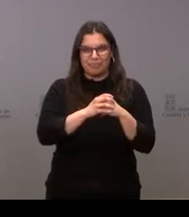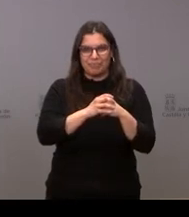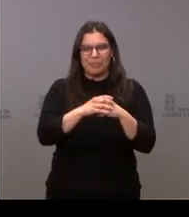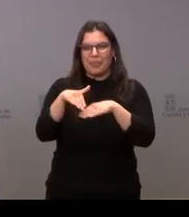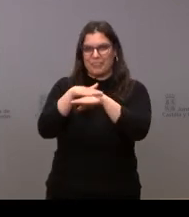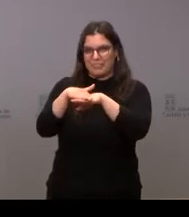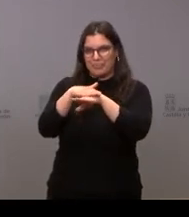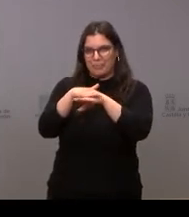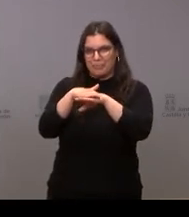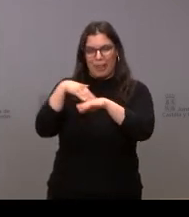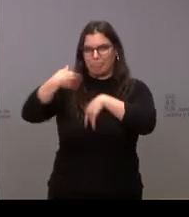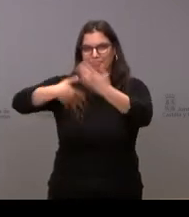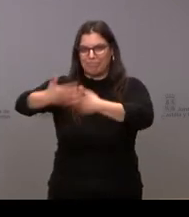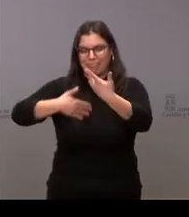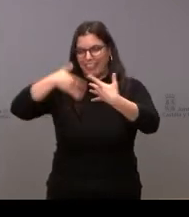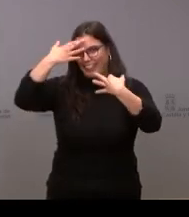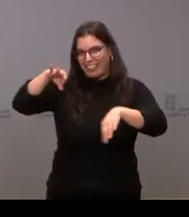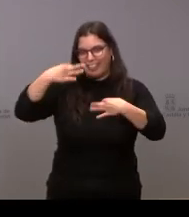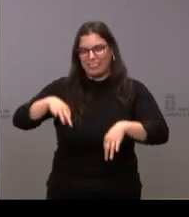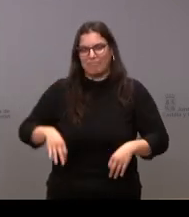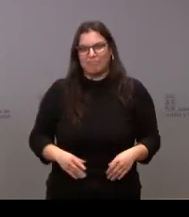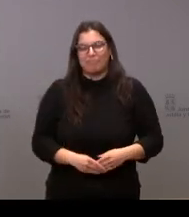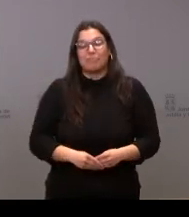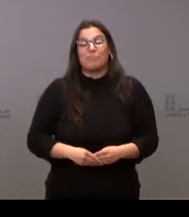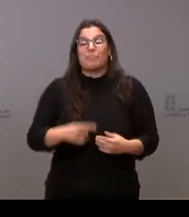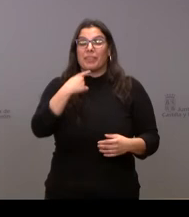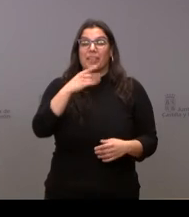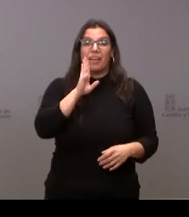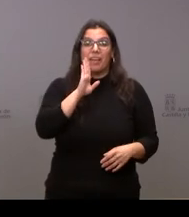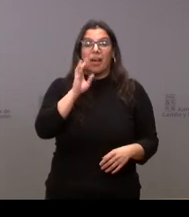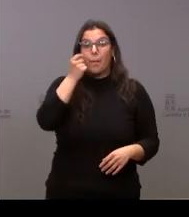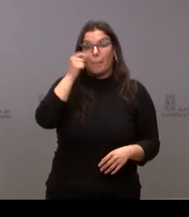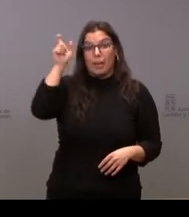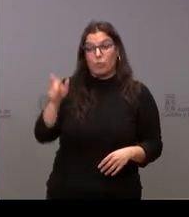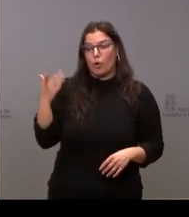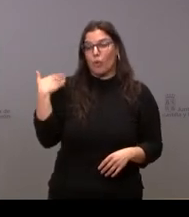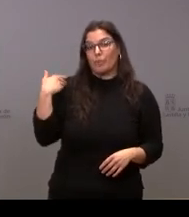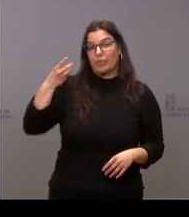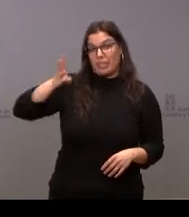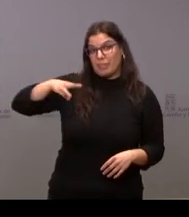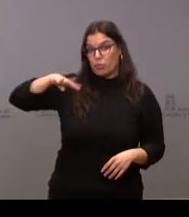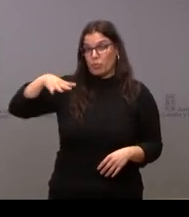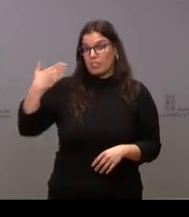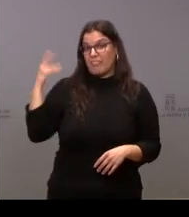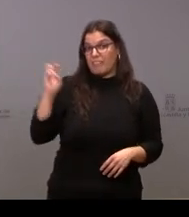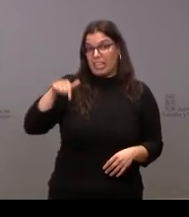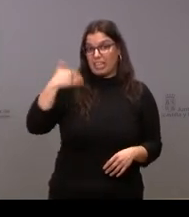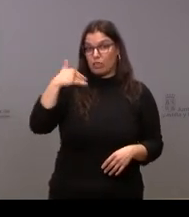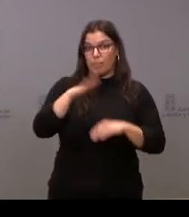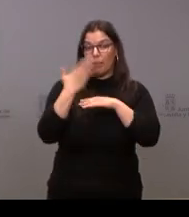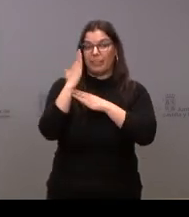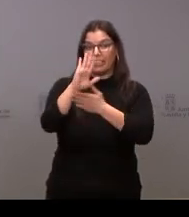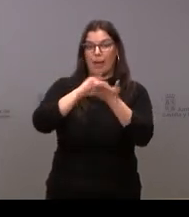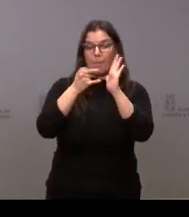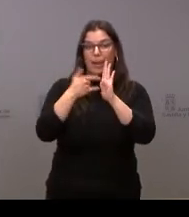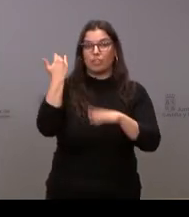Perdón que me he lanzado sin darle al micrófono decía que Mañueco hace tres o cuatro meses cuando vino a Soria a presentar el plan Soria hablaba de que